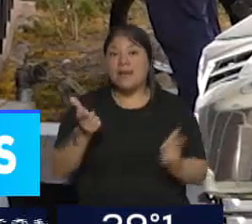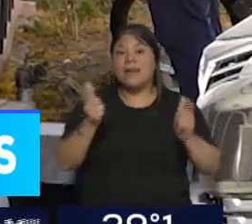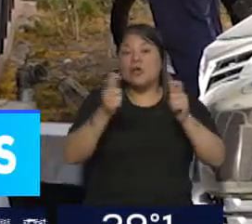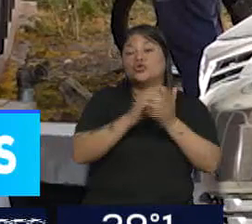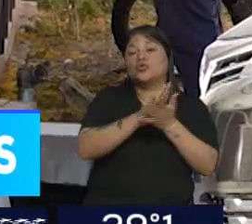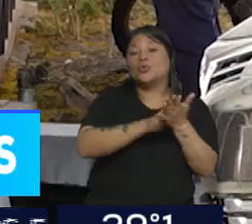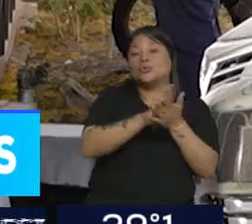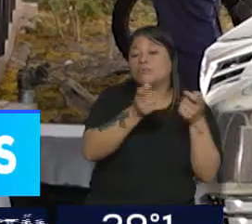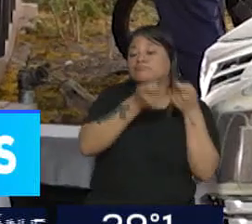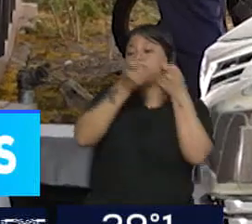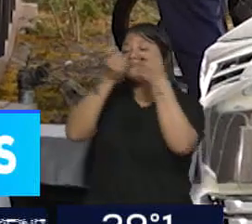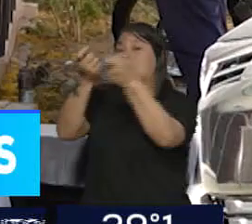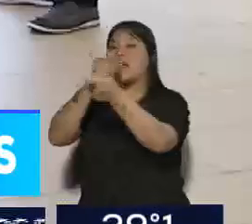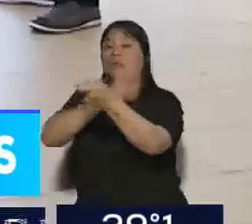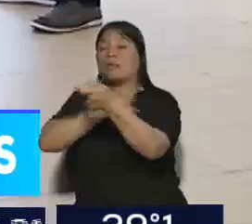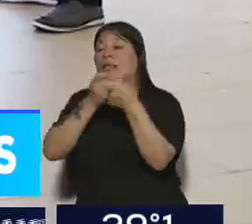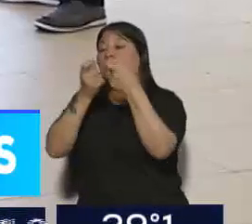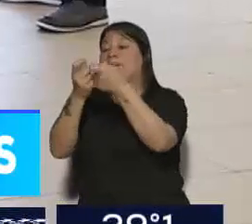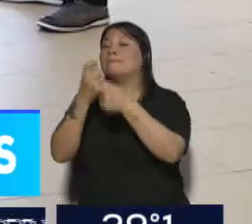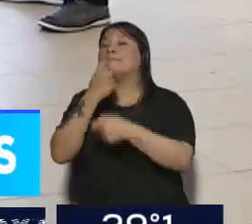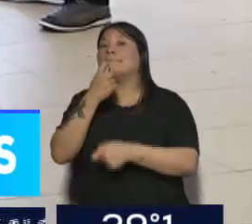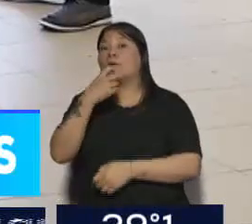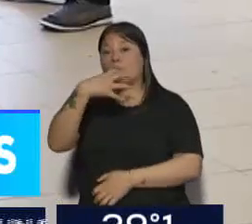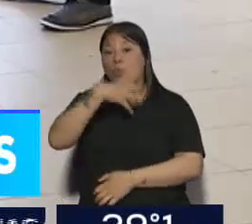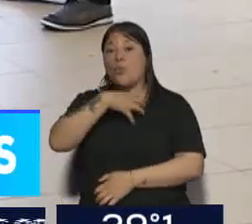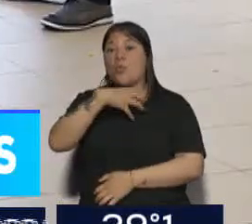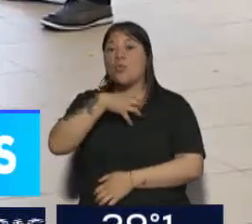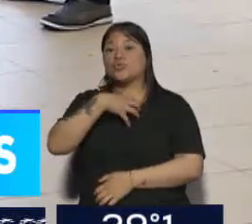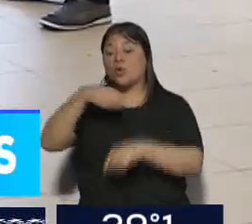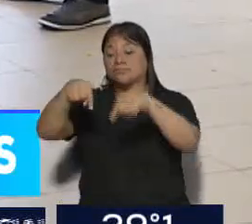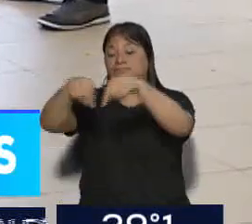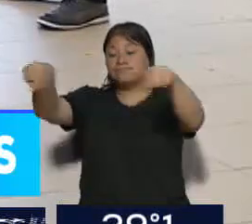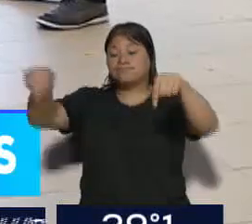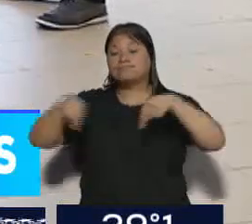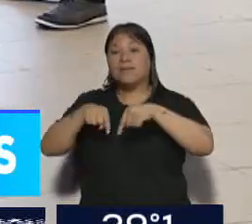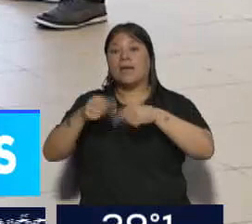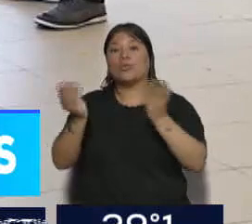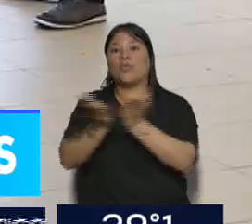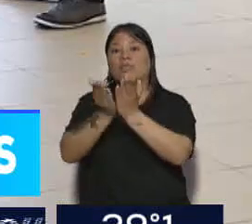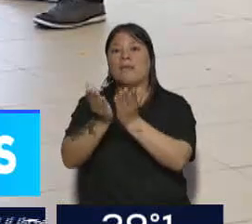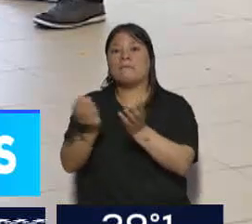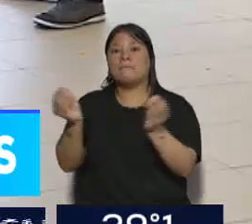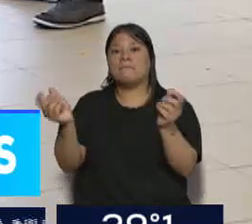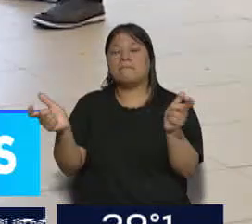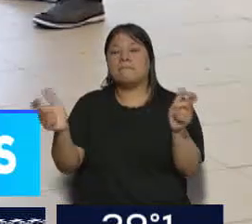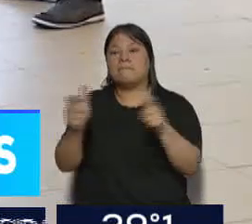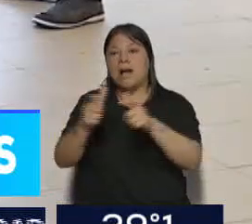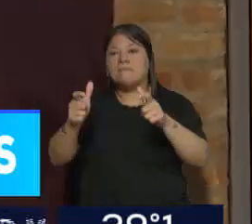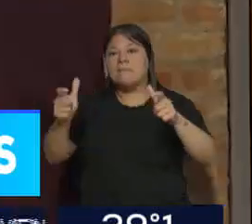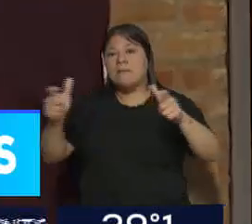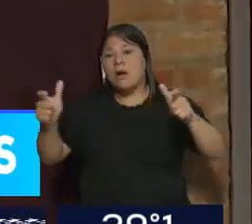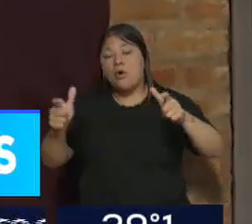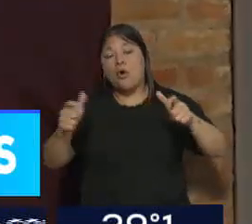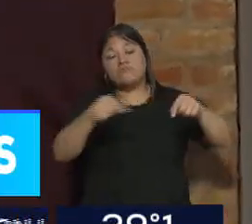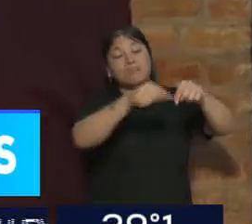posibles soluciones como por ejemplo, que los cursos tengan mayor cantidad de alumnos, abrir nuevas divisiones obviamente, ante esta